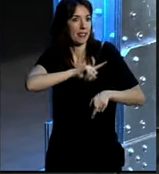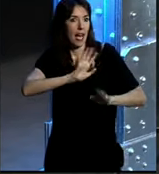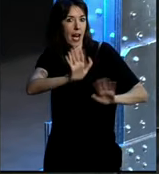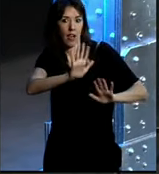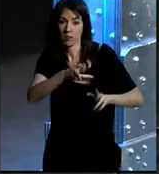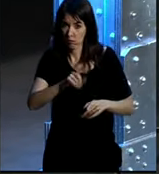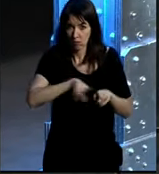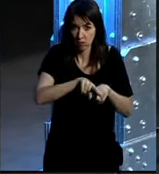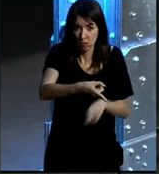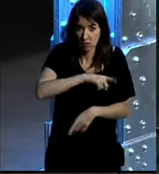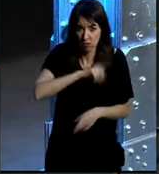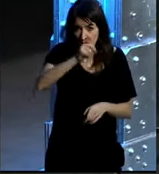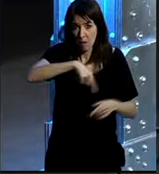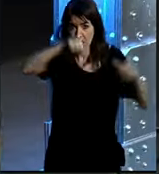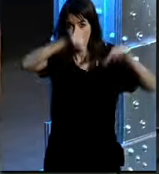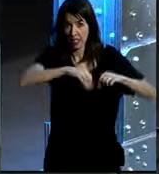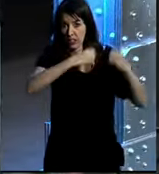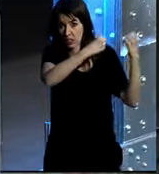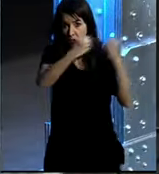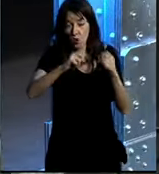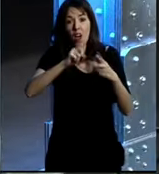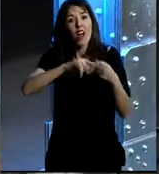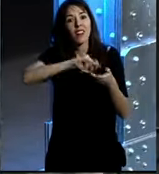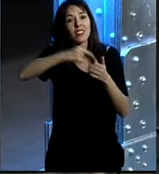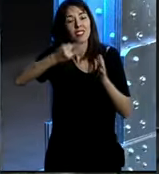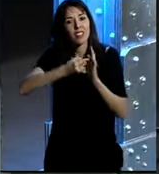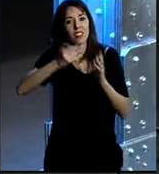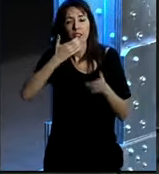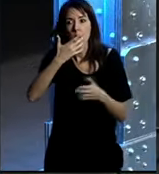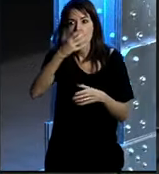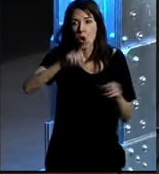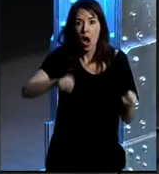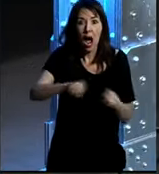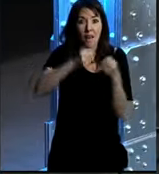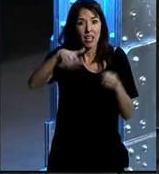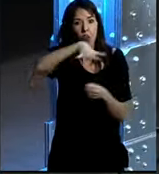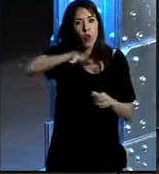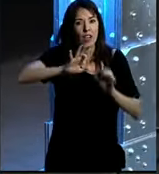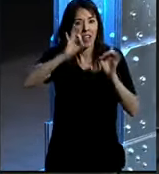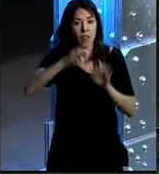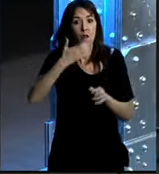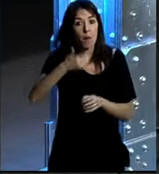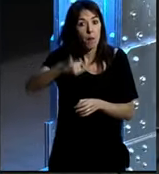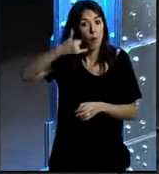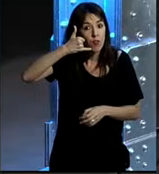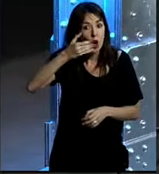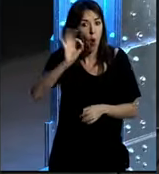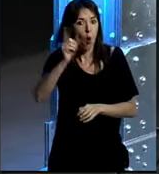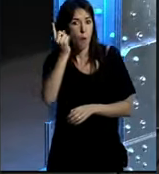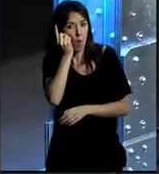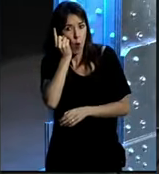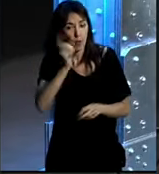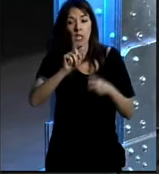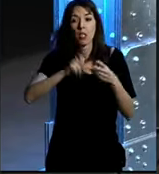y de y de crisis institucionales técnicas si tenemos una avería en una zona concreta tanto en fijo como en móvil o